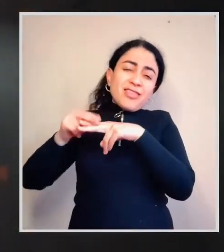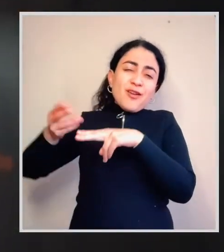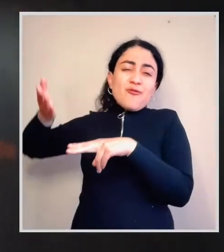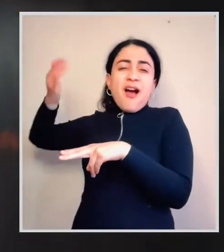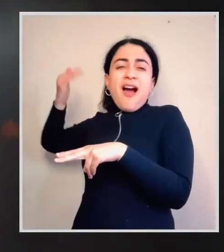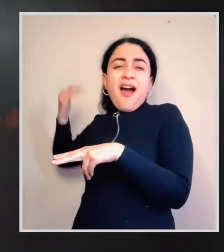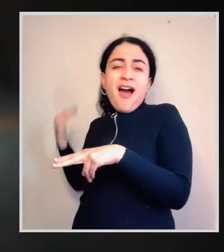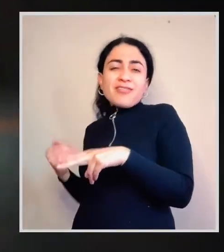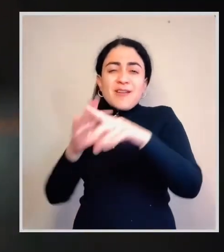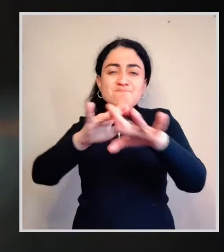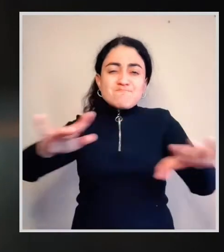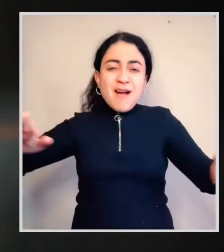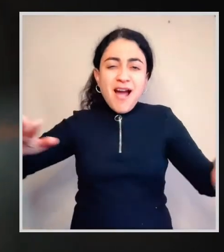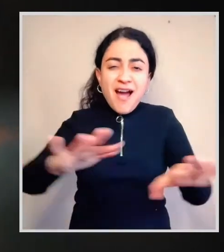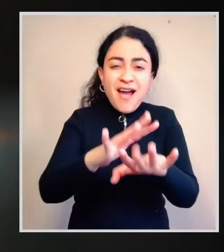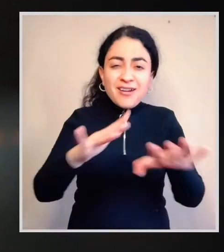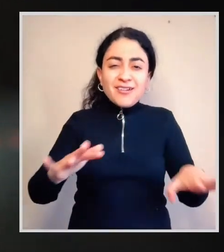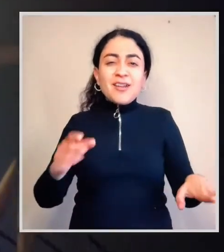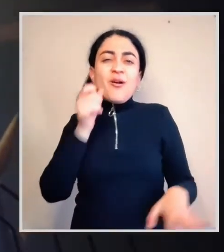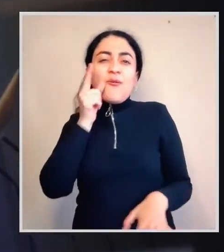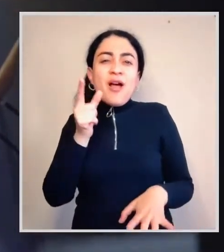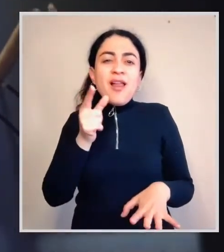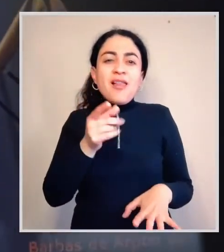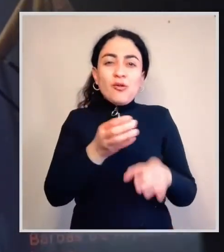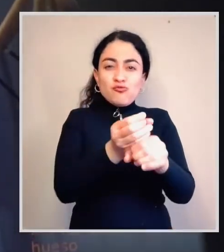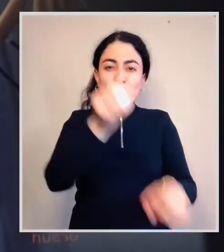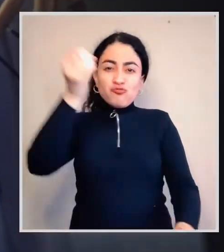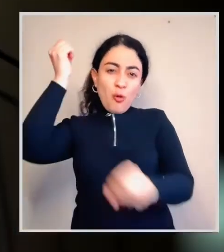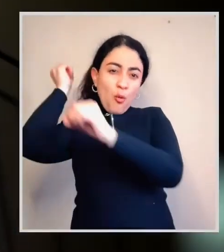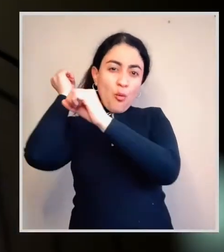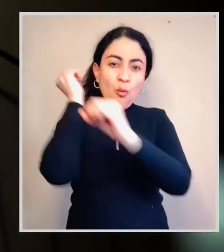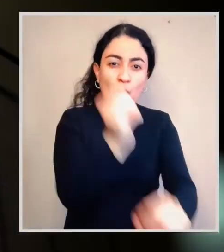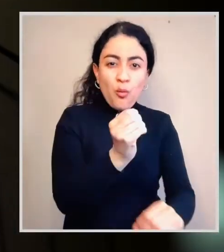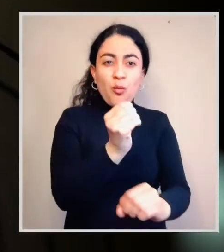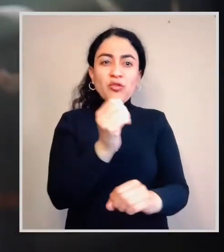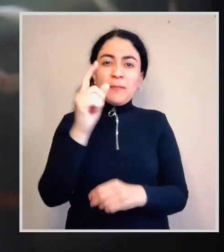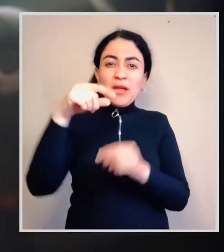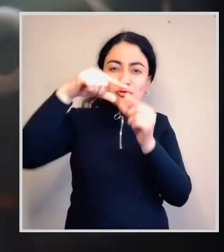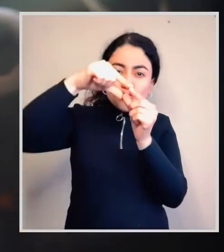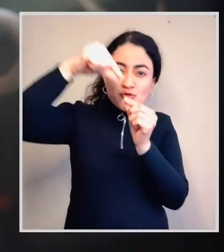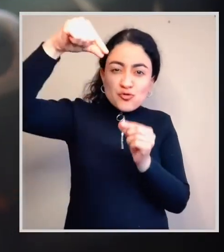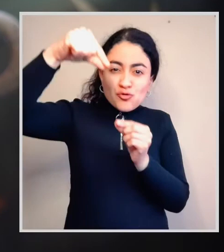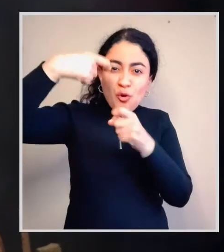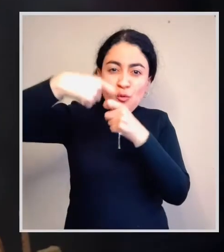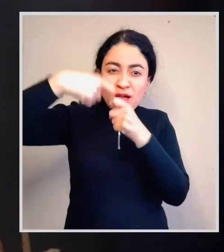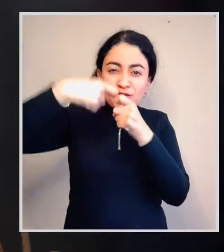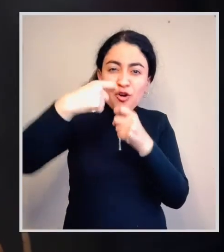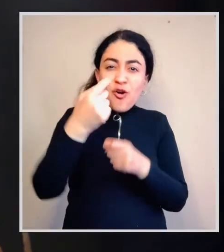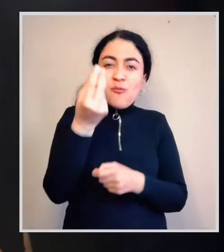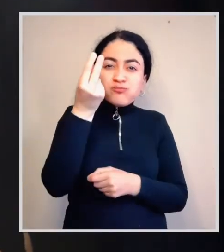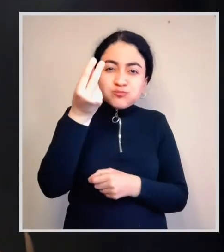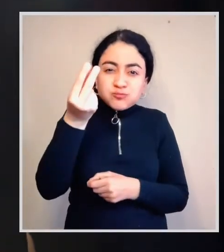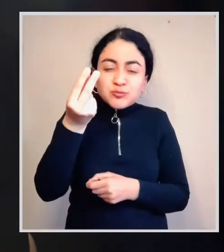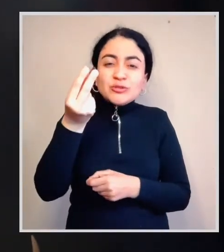cazadores-recolectores costeros, con sus arpones de madera, barba de hueso y punta de piedra, además